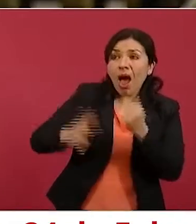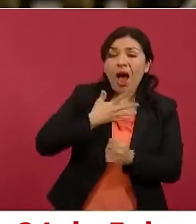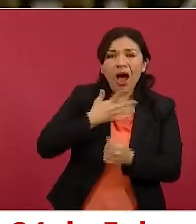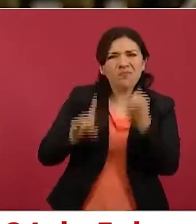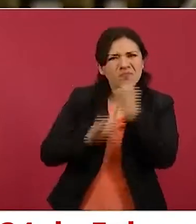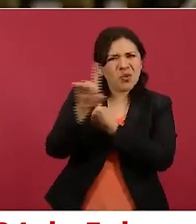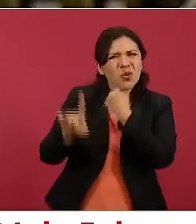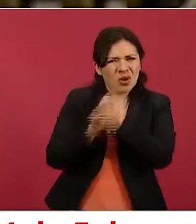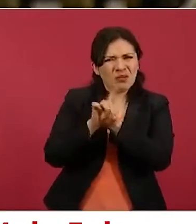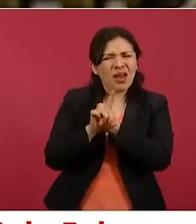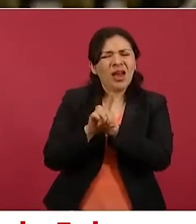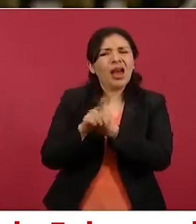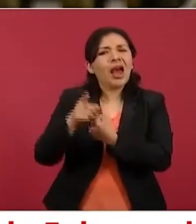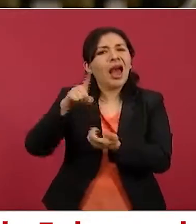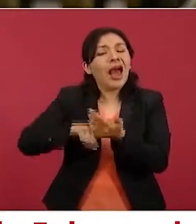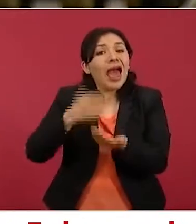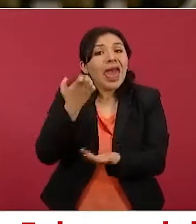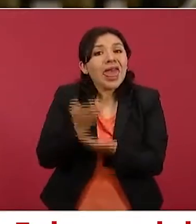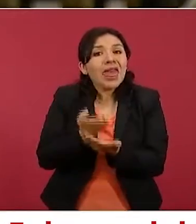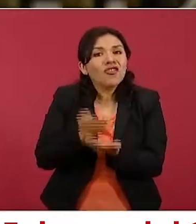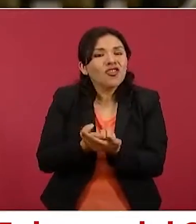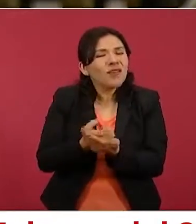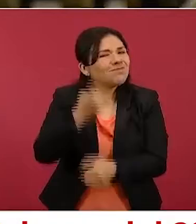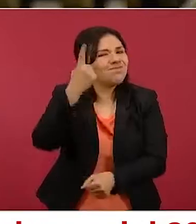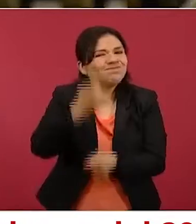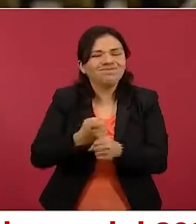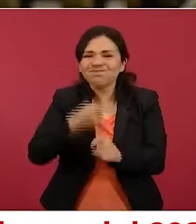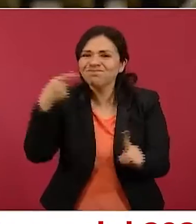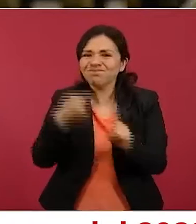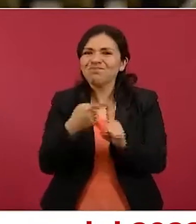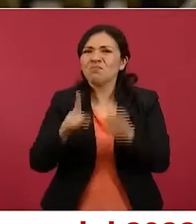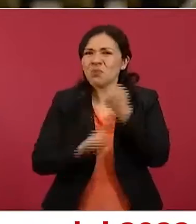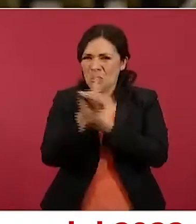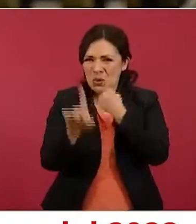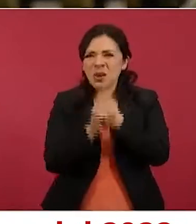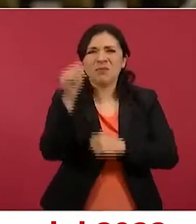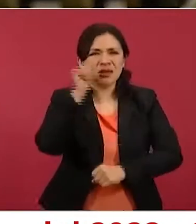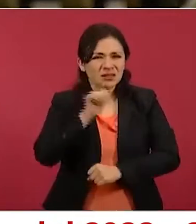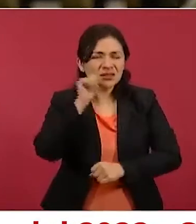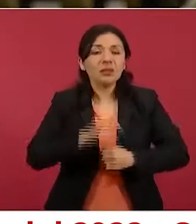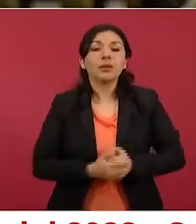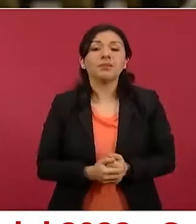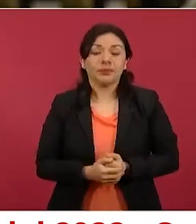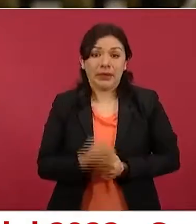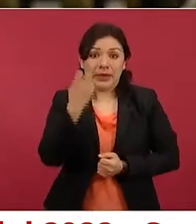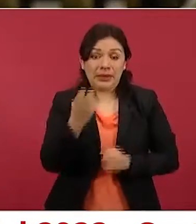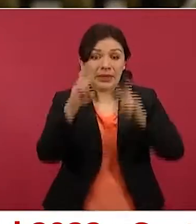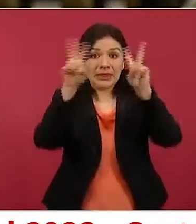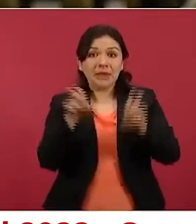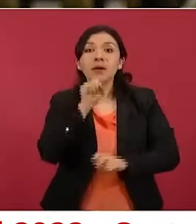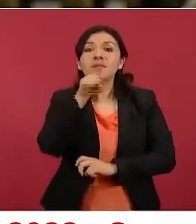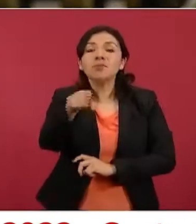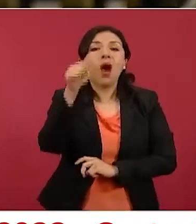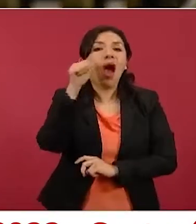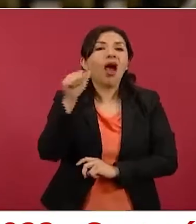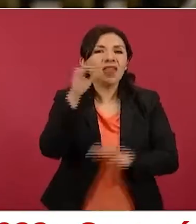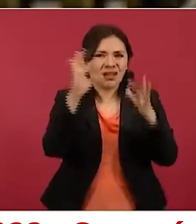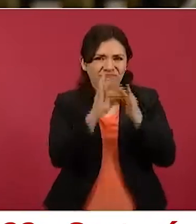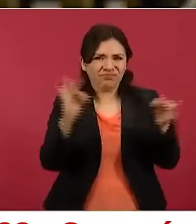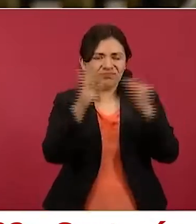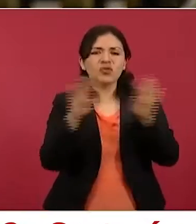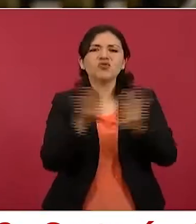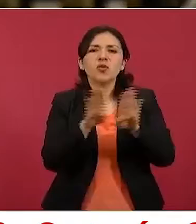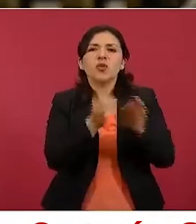es el primer elemento que, bueno, comienza a estar en riesgo. El tema lo planteaba usted ayer del abasto de gas